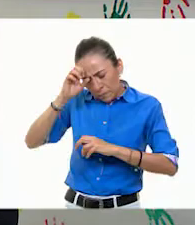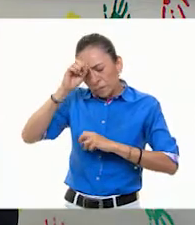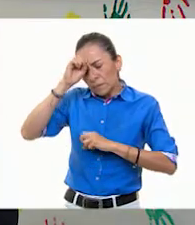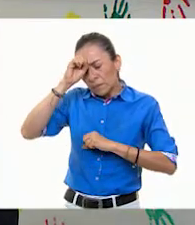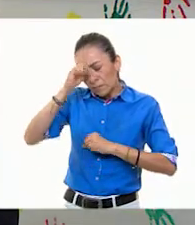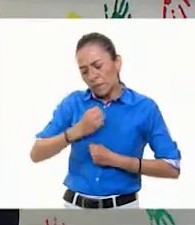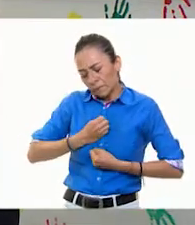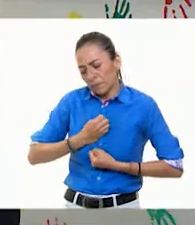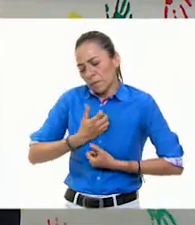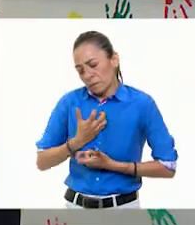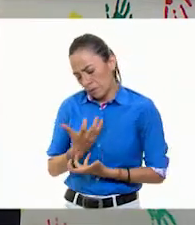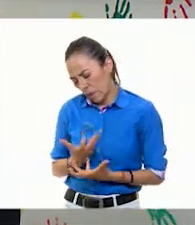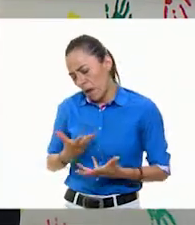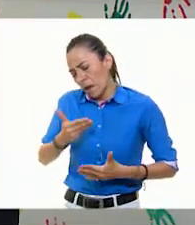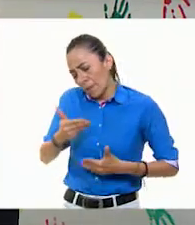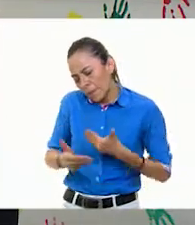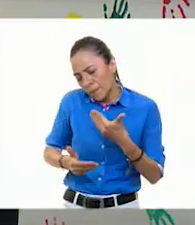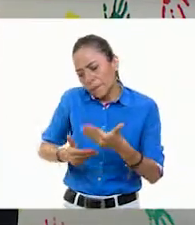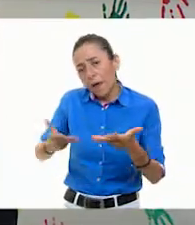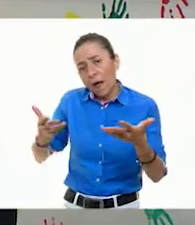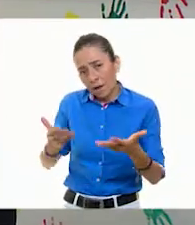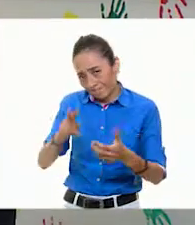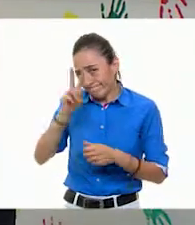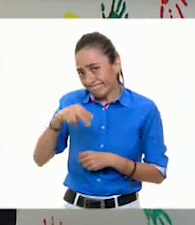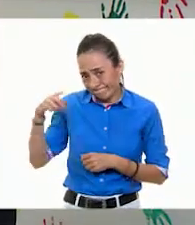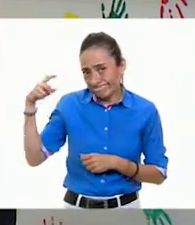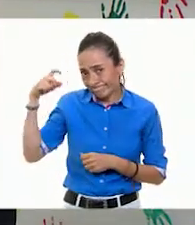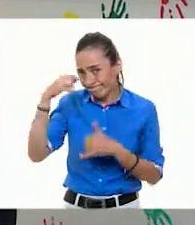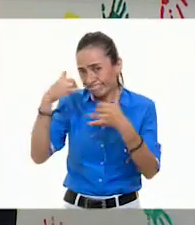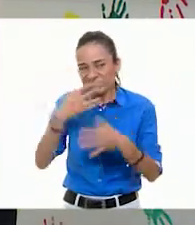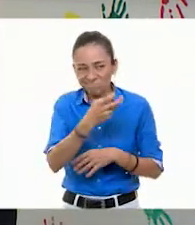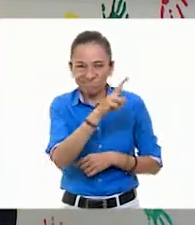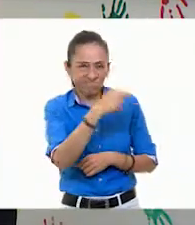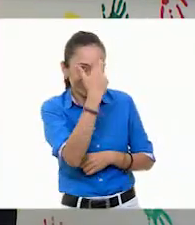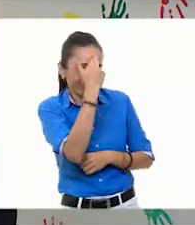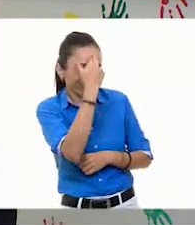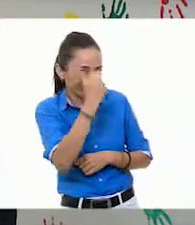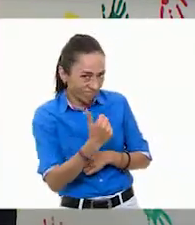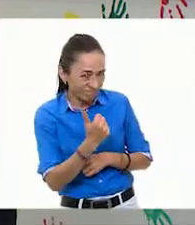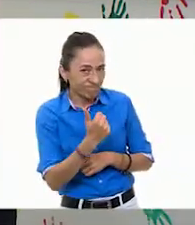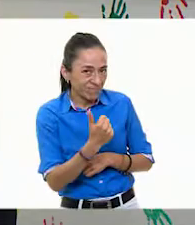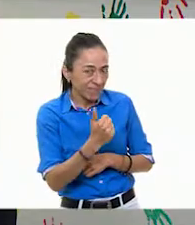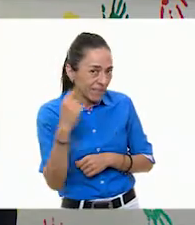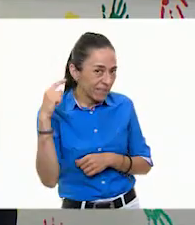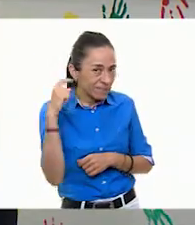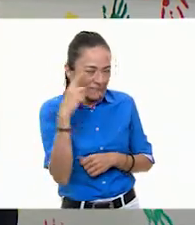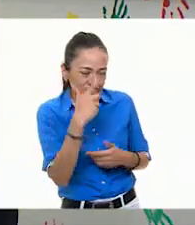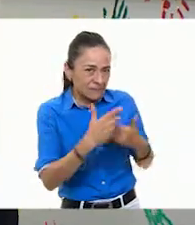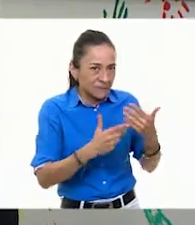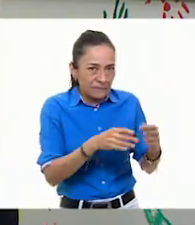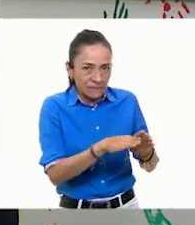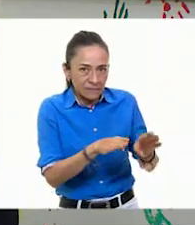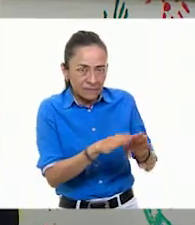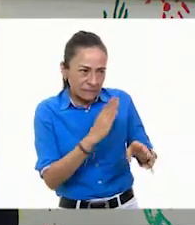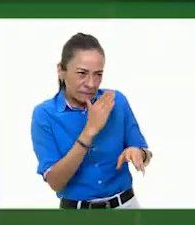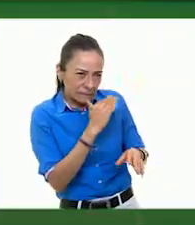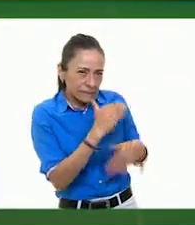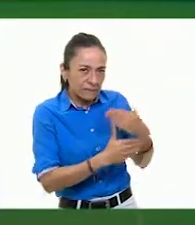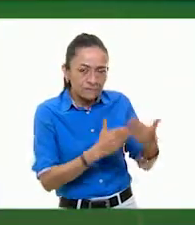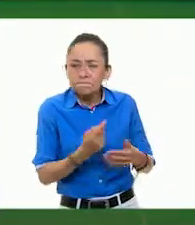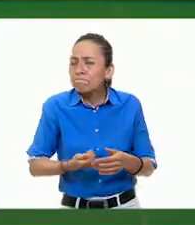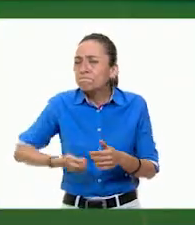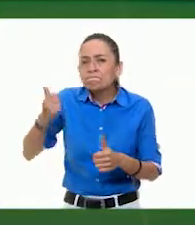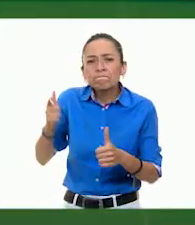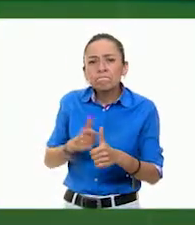a hacer estos trabajos, maestro Alejandro. Sí, porque no es fácil. Entonces, el primer paso ahorita es plantar plastilina